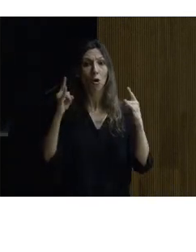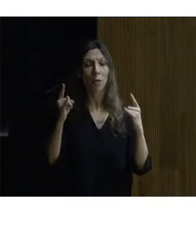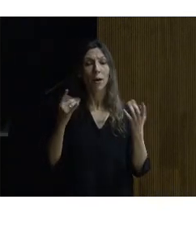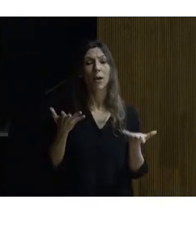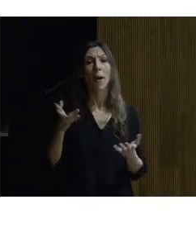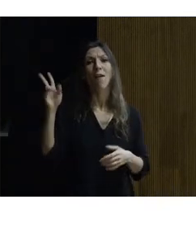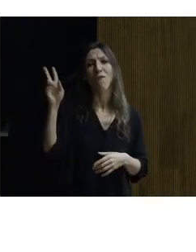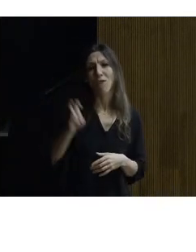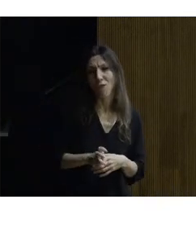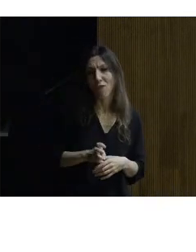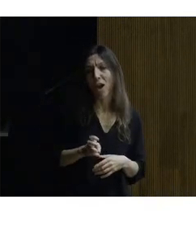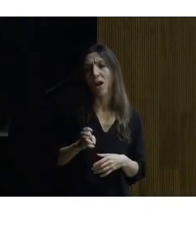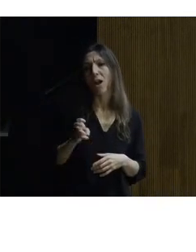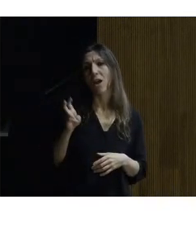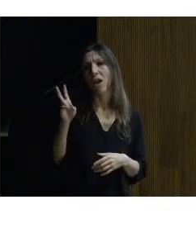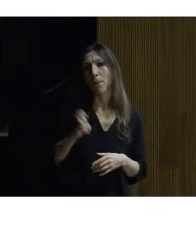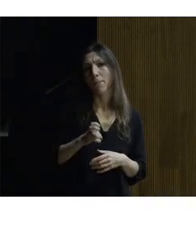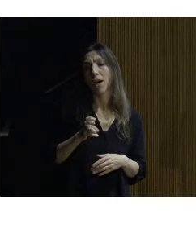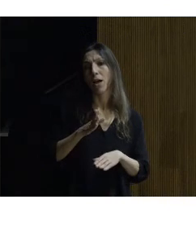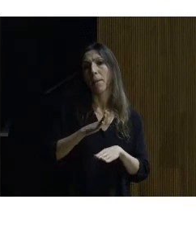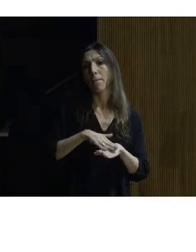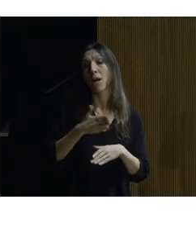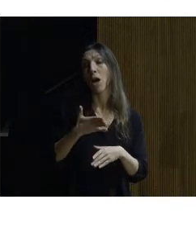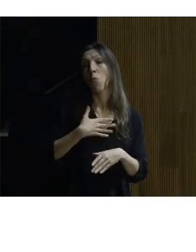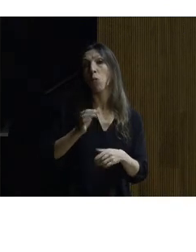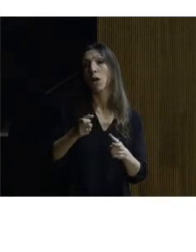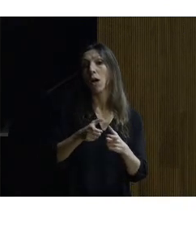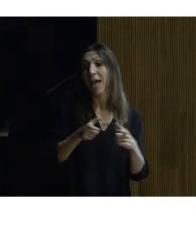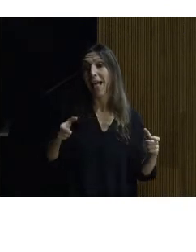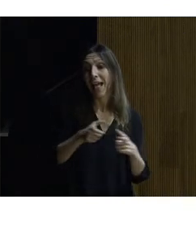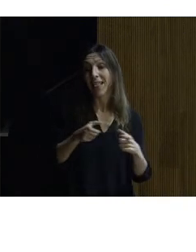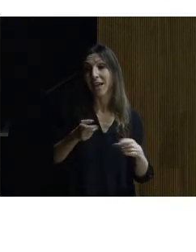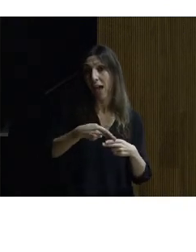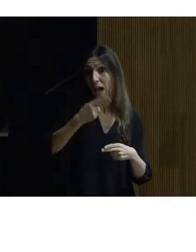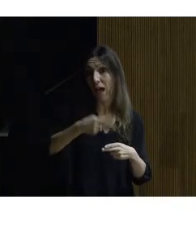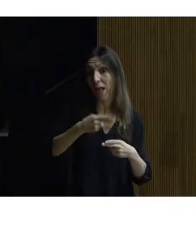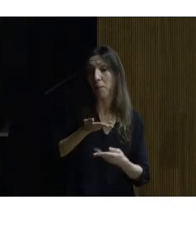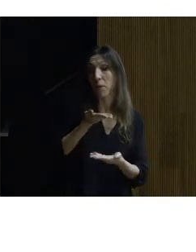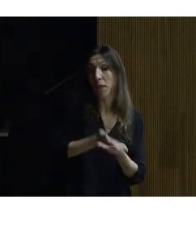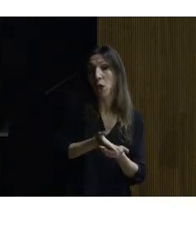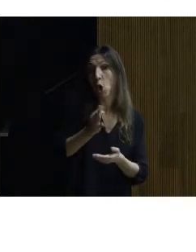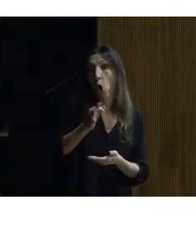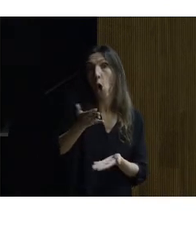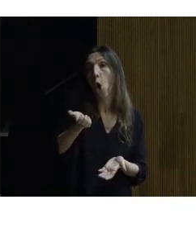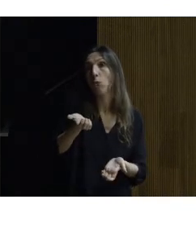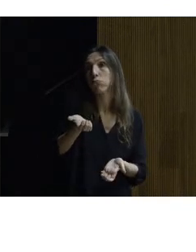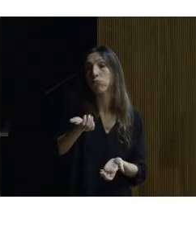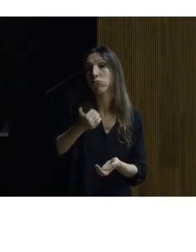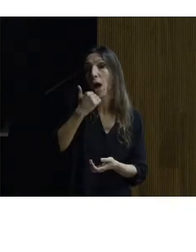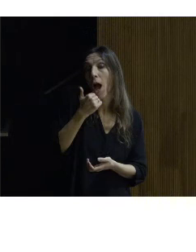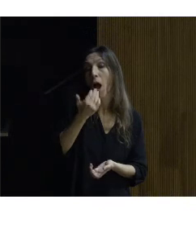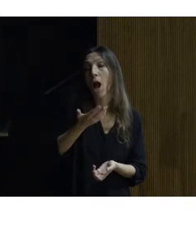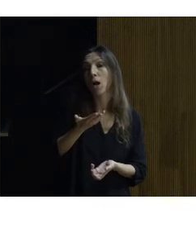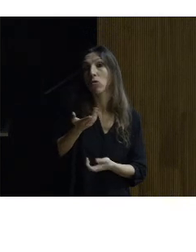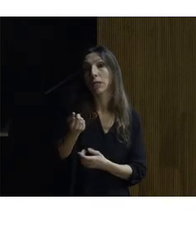que pueda solicitar las entradas o bien pueda solicitar el préstamo de la audioguía además por razón de eventos que